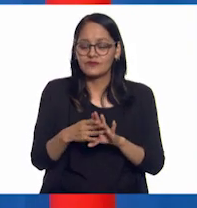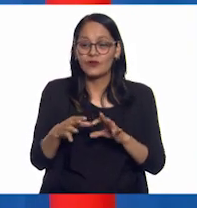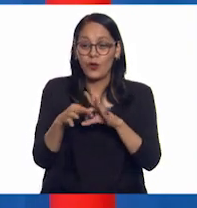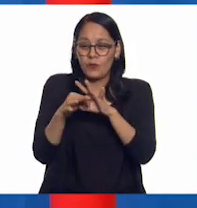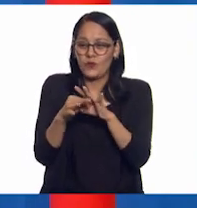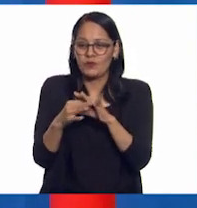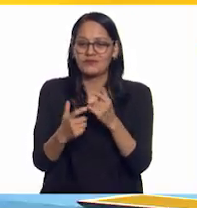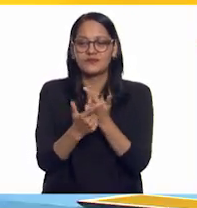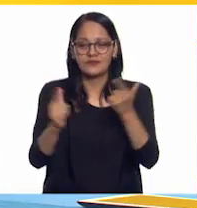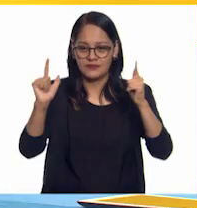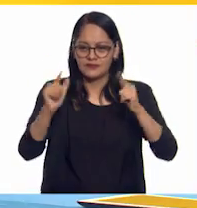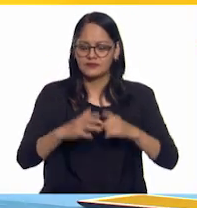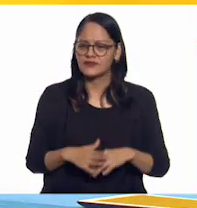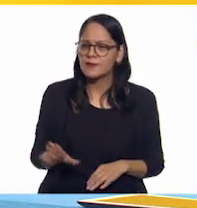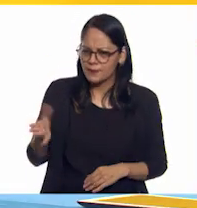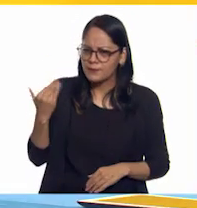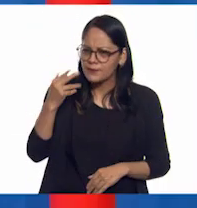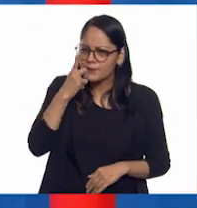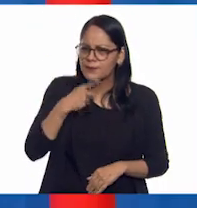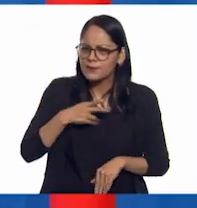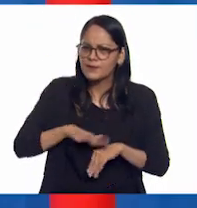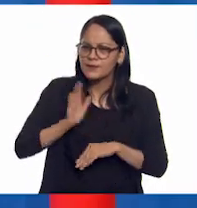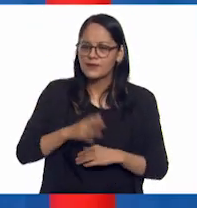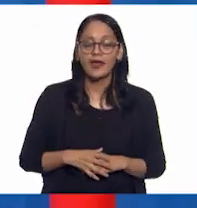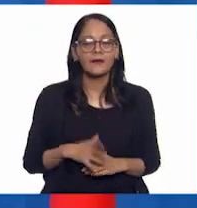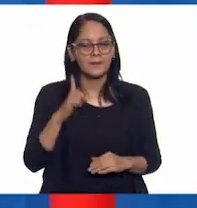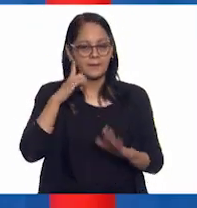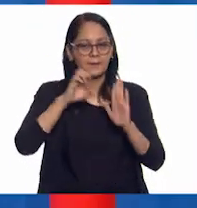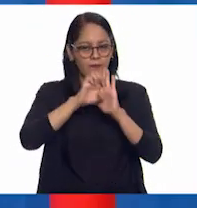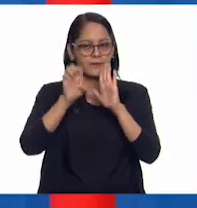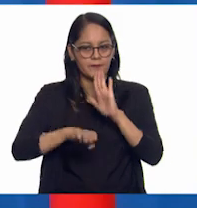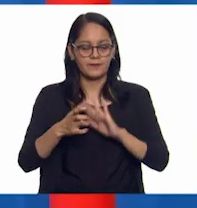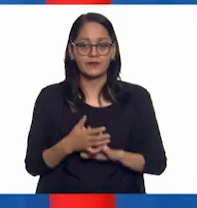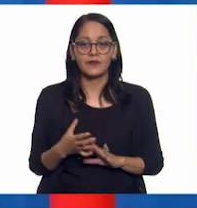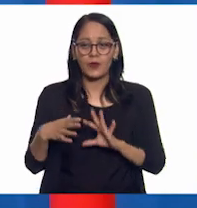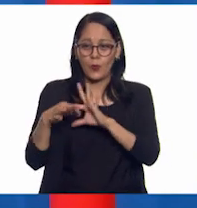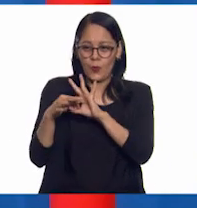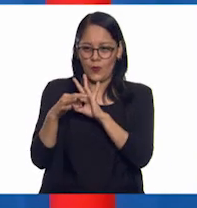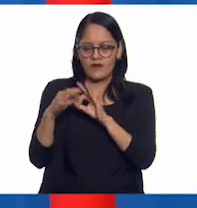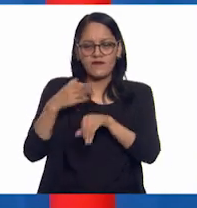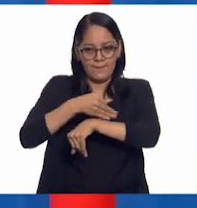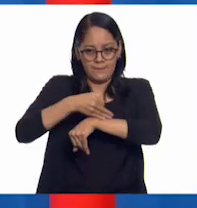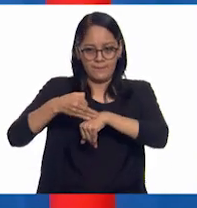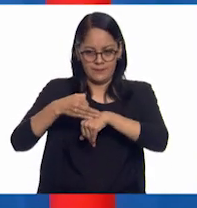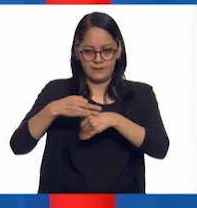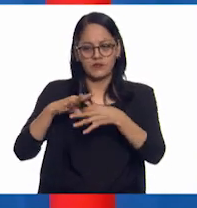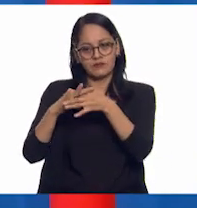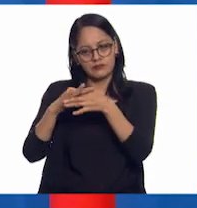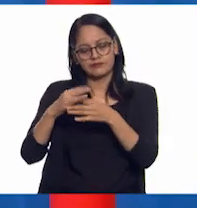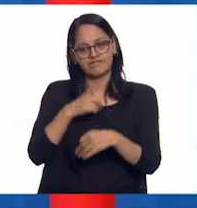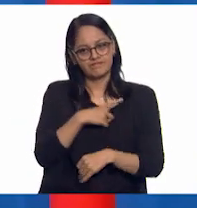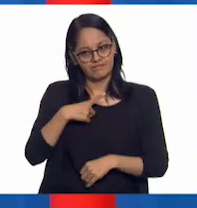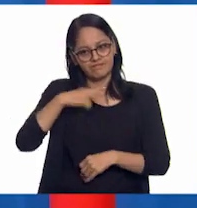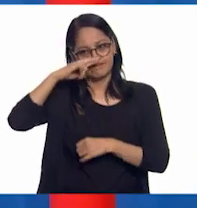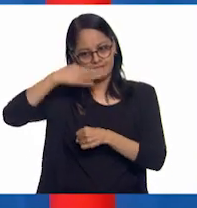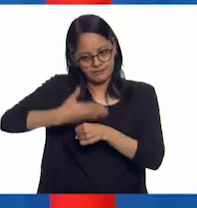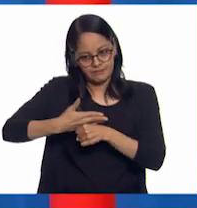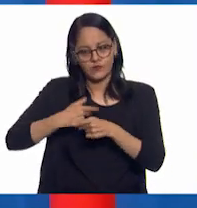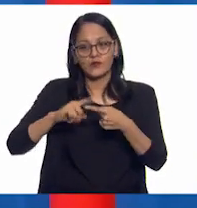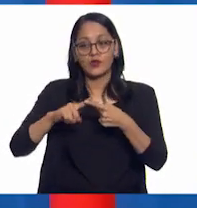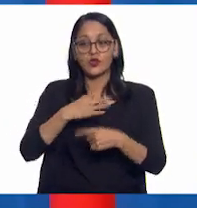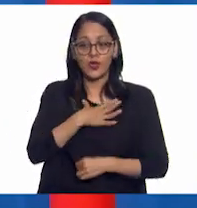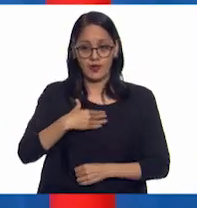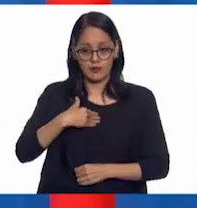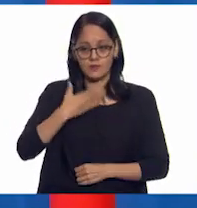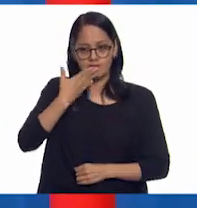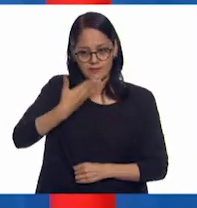libre. A ver, dime más. Por ejemplo, un vínculo familiar tiene ciertas responsabilidades. Ser buen hijo,